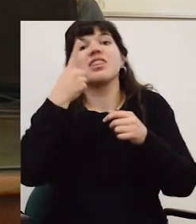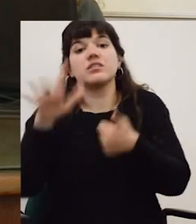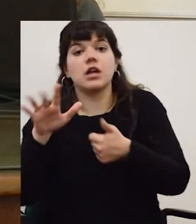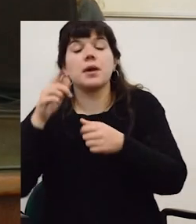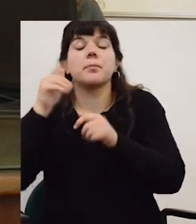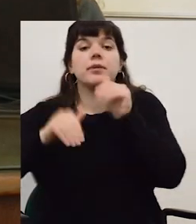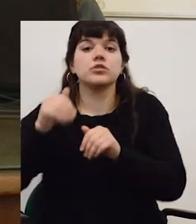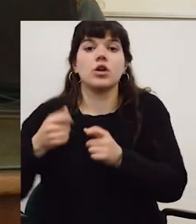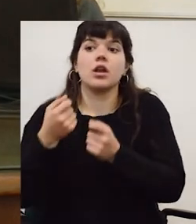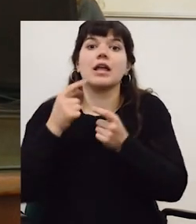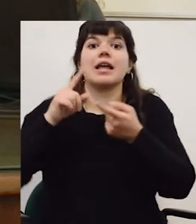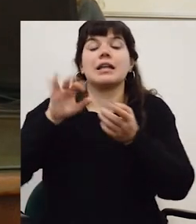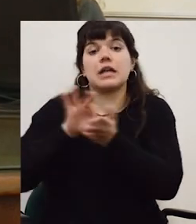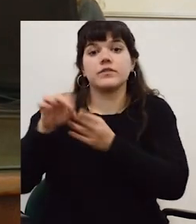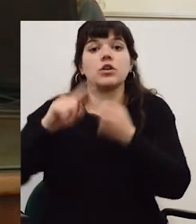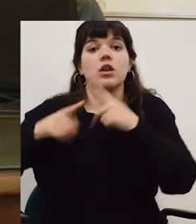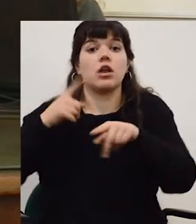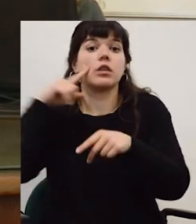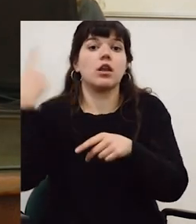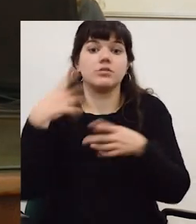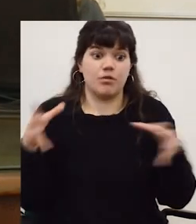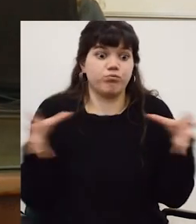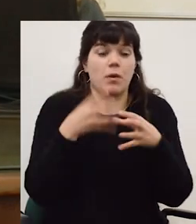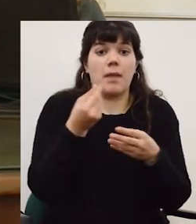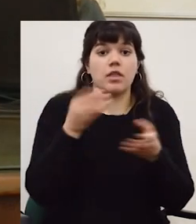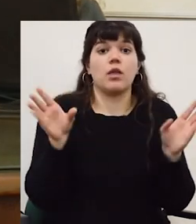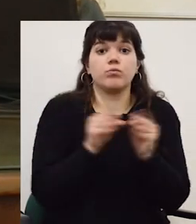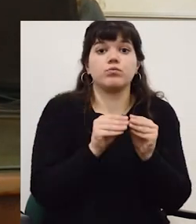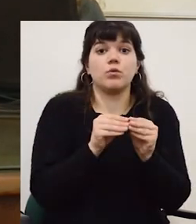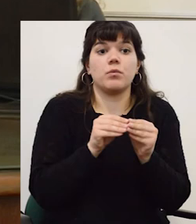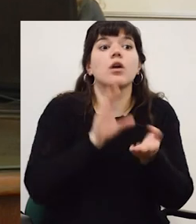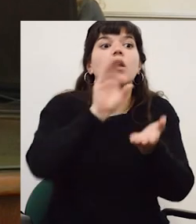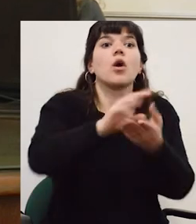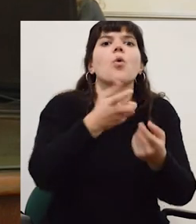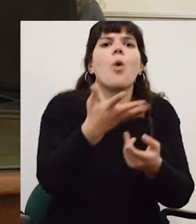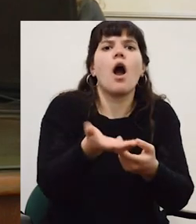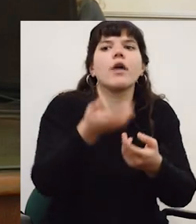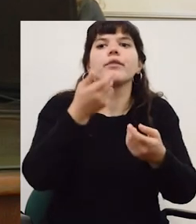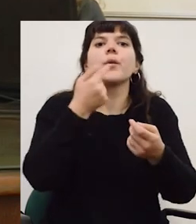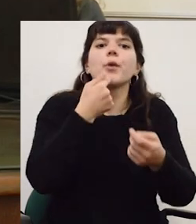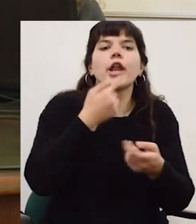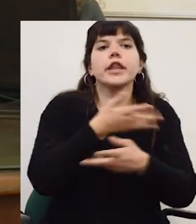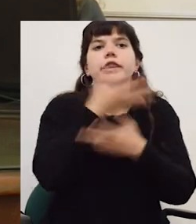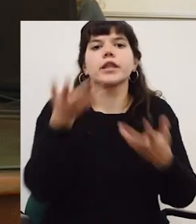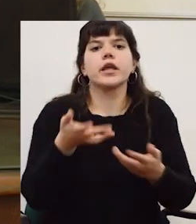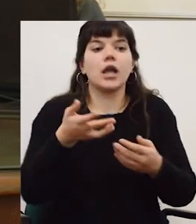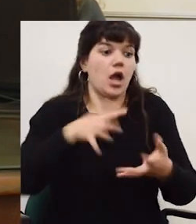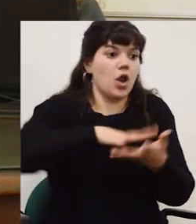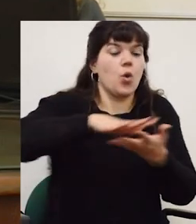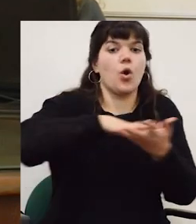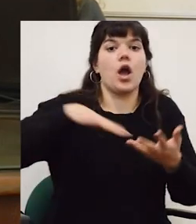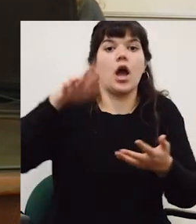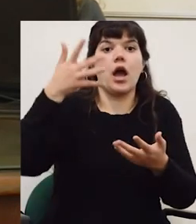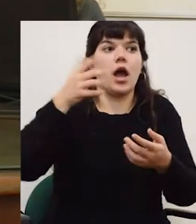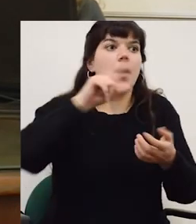millones que destinó la CECI y los 16 millones que destinó el Servicio de Relaciones Internacionales de ese dinero ¿cuánto vamos a definir hacer